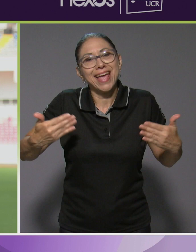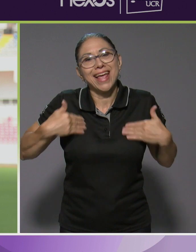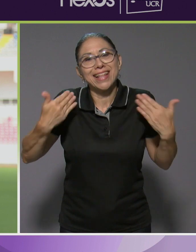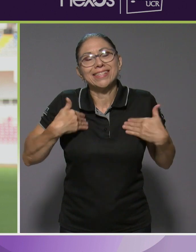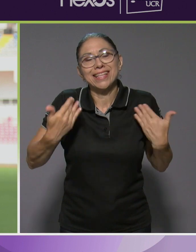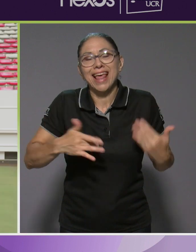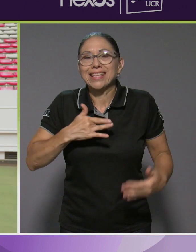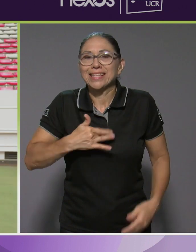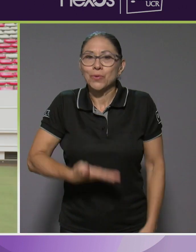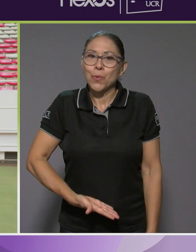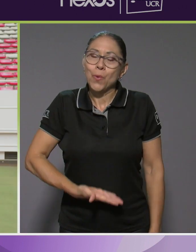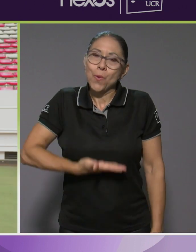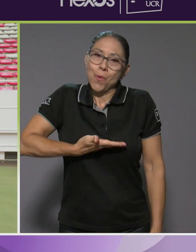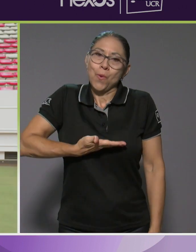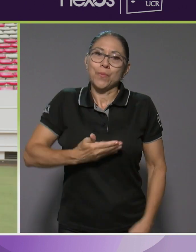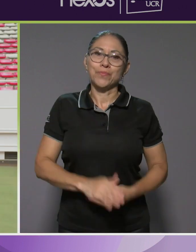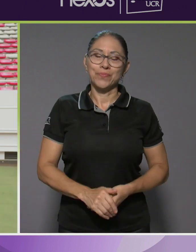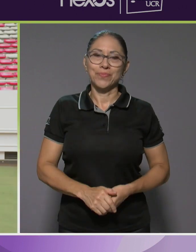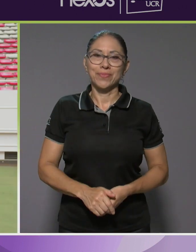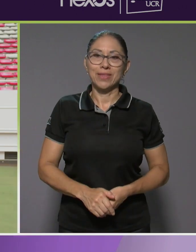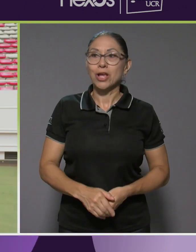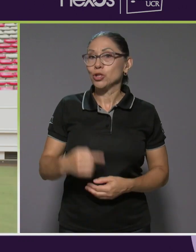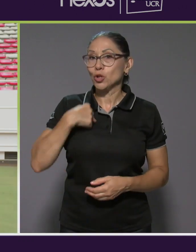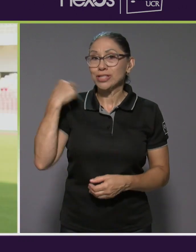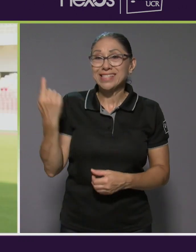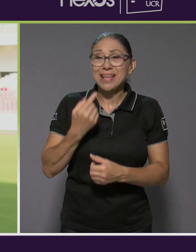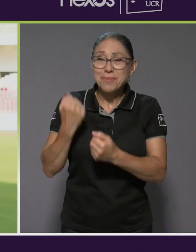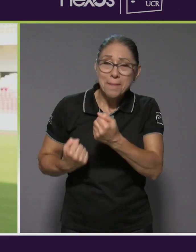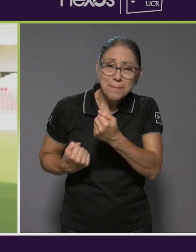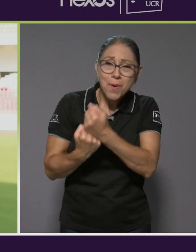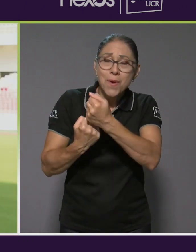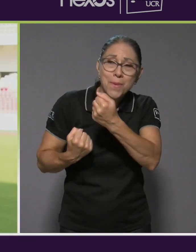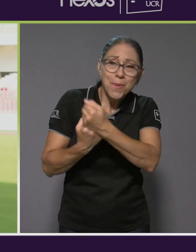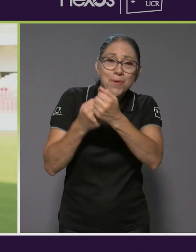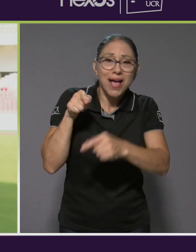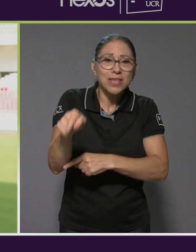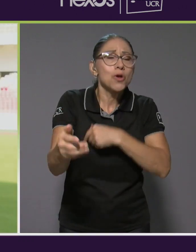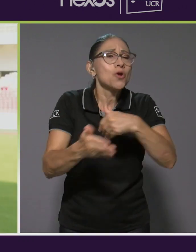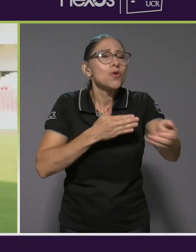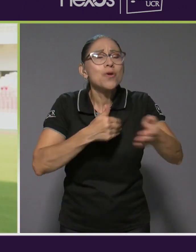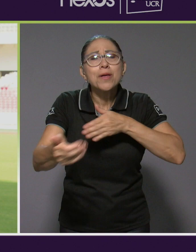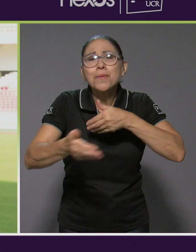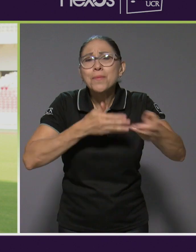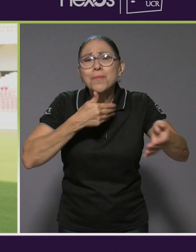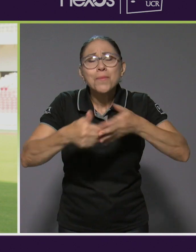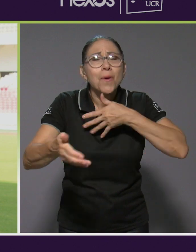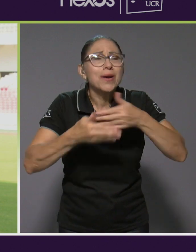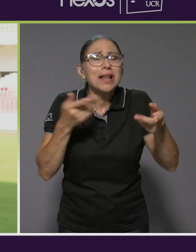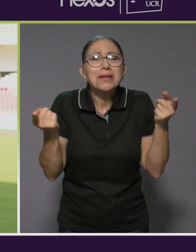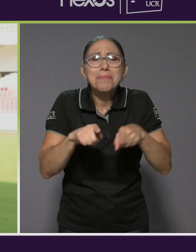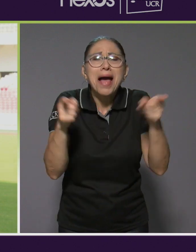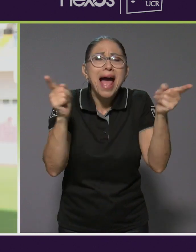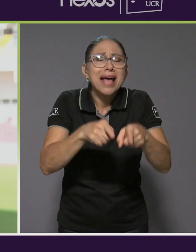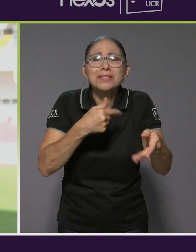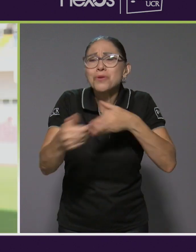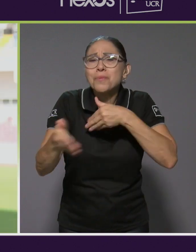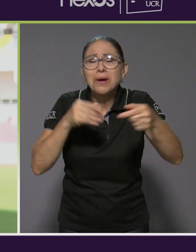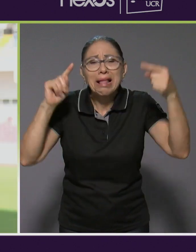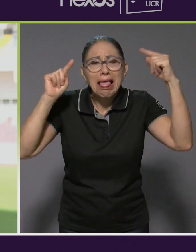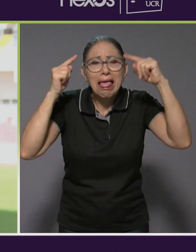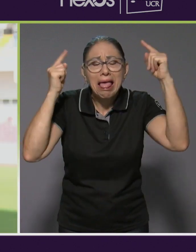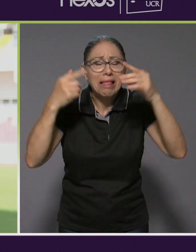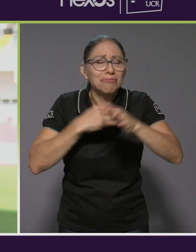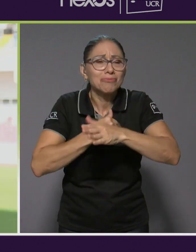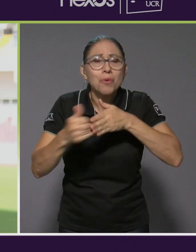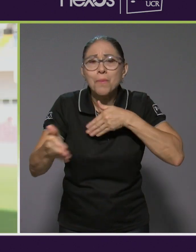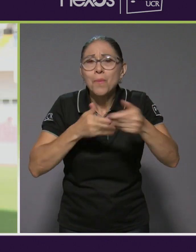tremendo. Yo a él lo paso apoyando, jalando, aunque llueva, aunque le duele la cabeza. Siempre ando luchando con él